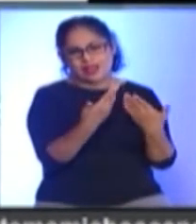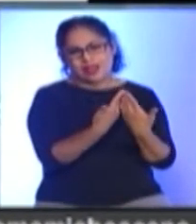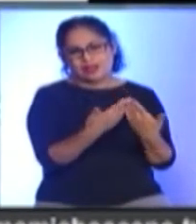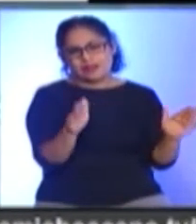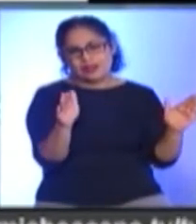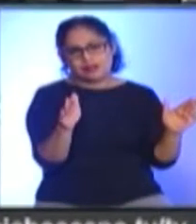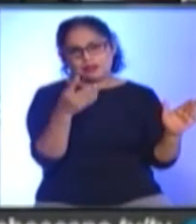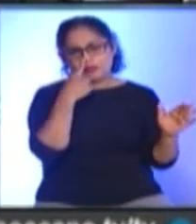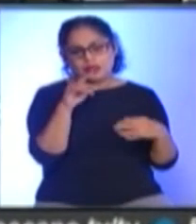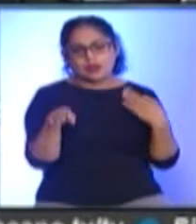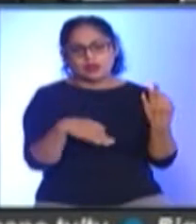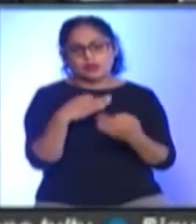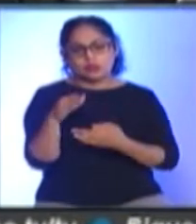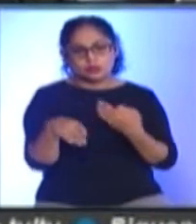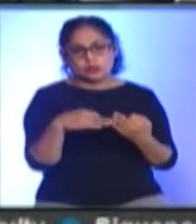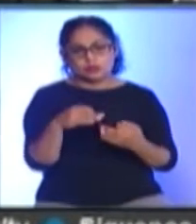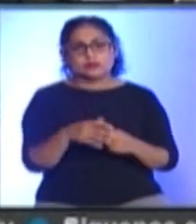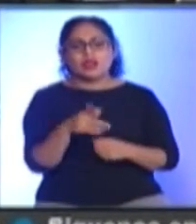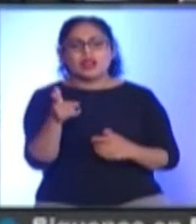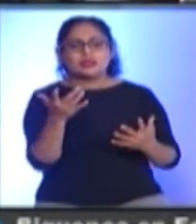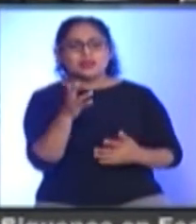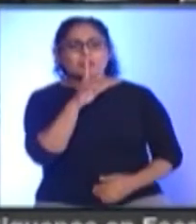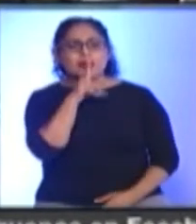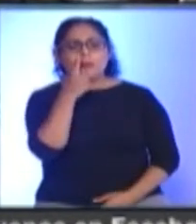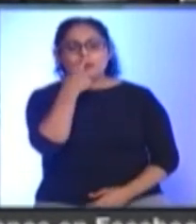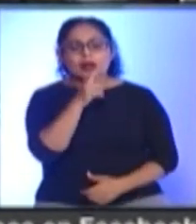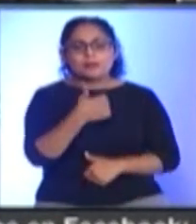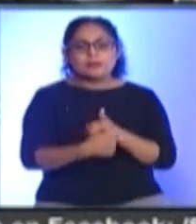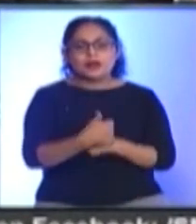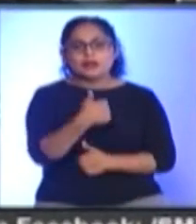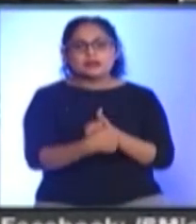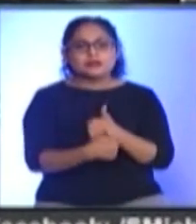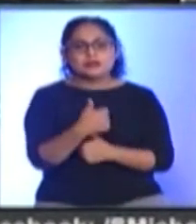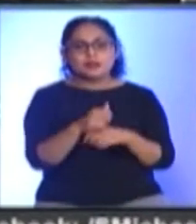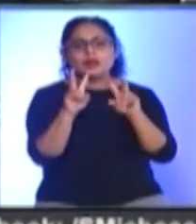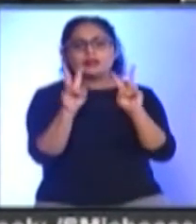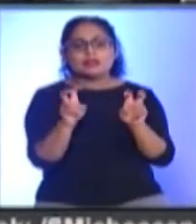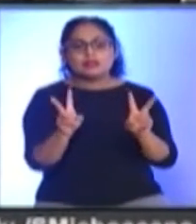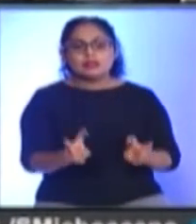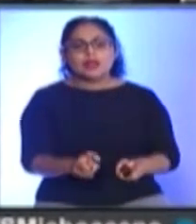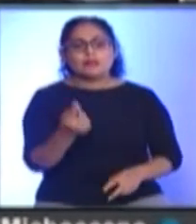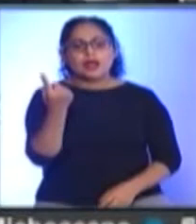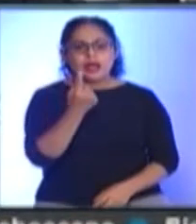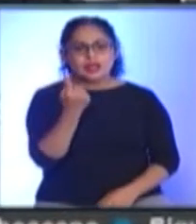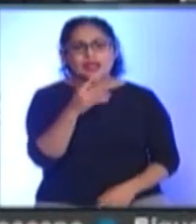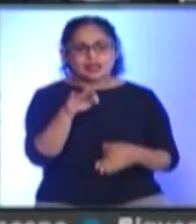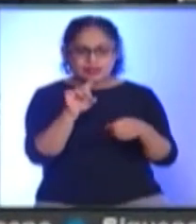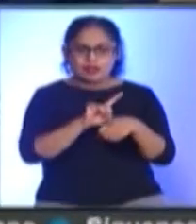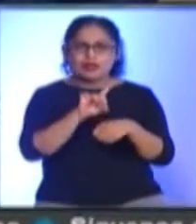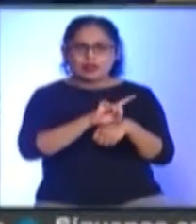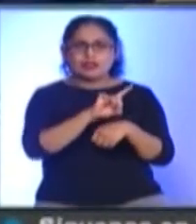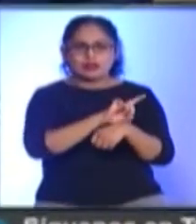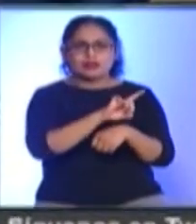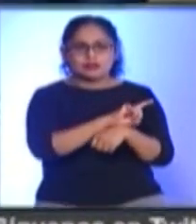todas y todos La consulta Busca generar Un espacio De participación Y reflexión Sobre temas Que atañen A su vida Cotidiana Y